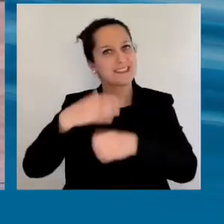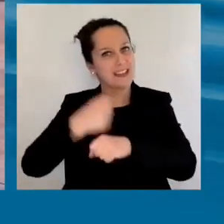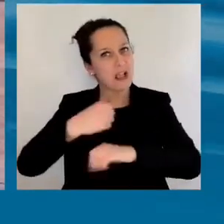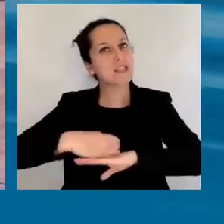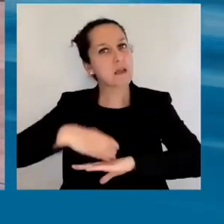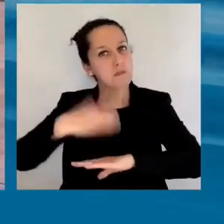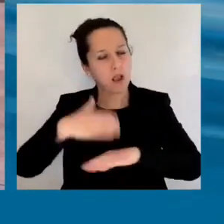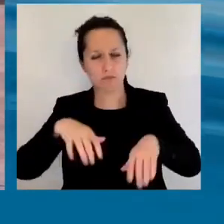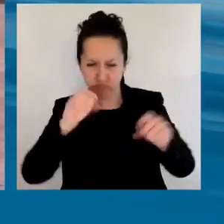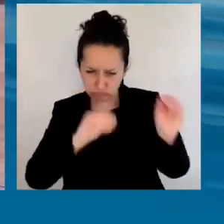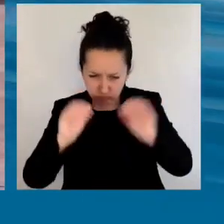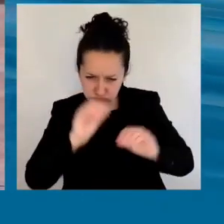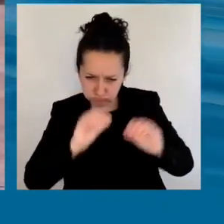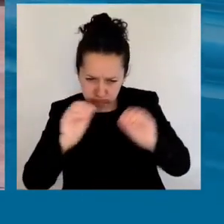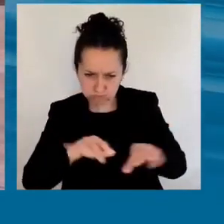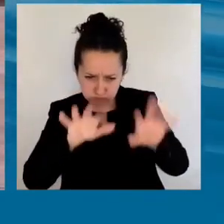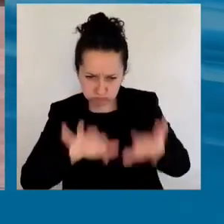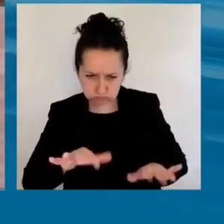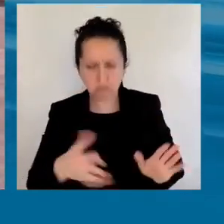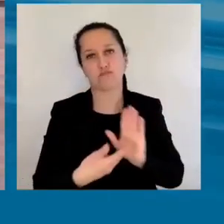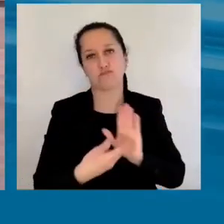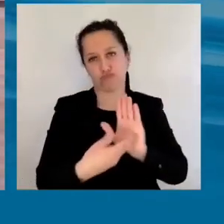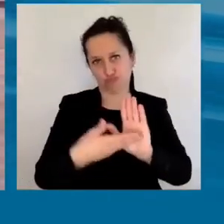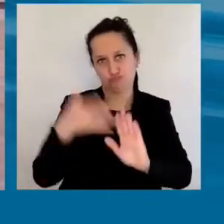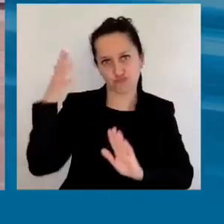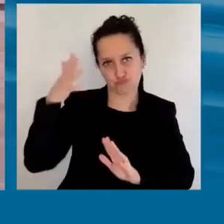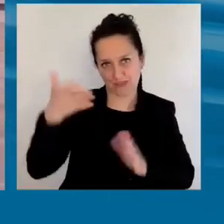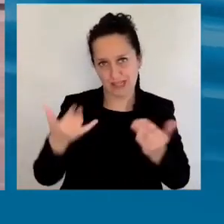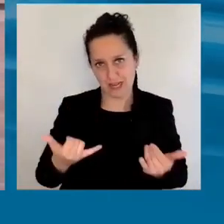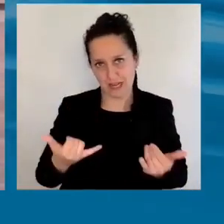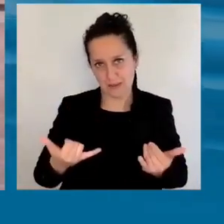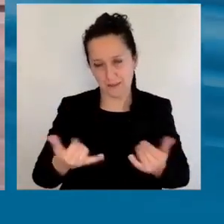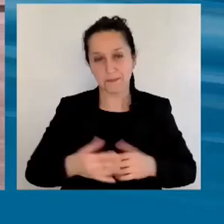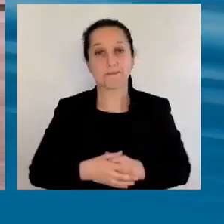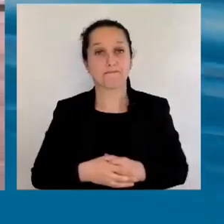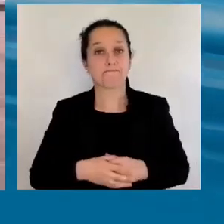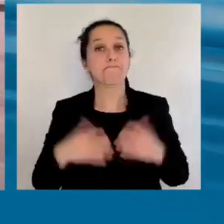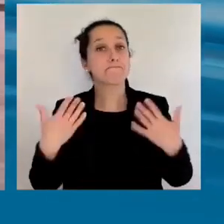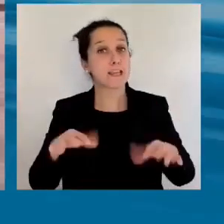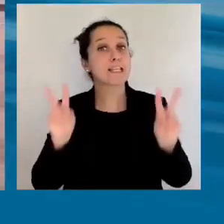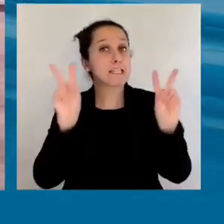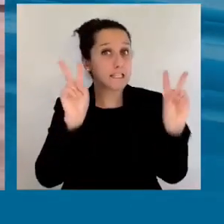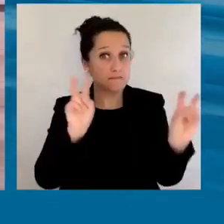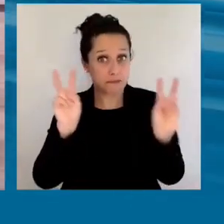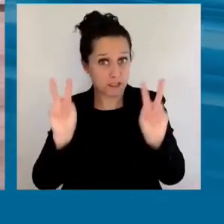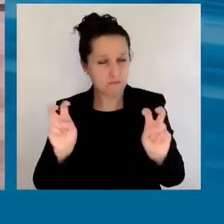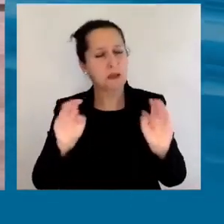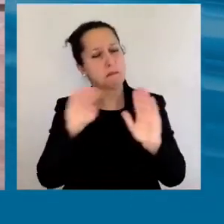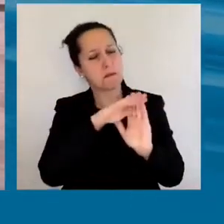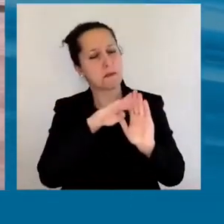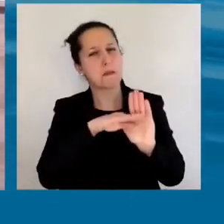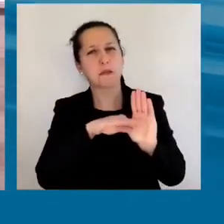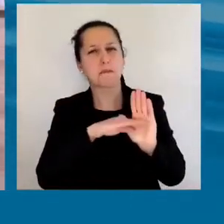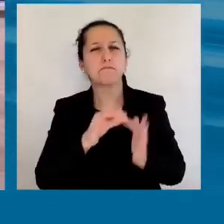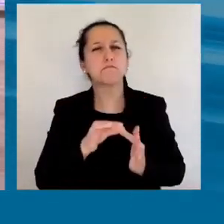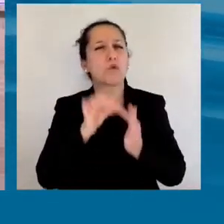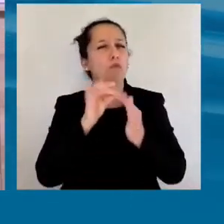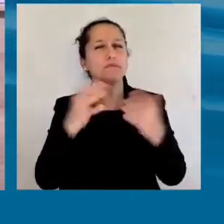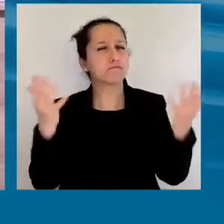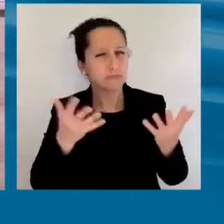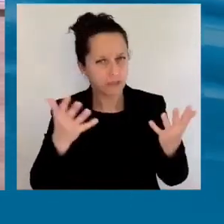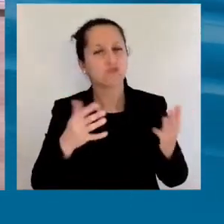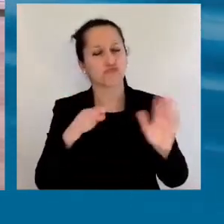esta oportunidad. Ya se ha anunciado bastante lo que es el título y los temas principales. Y lo que